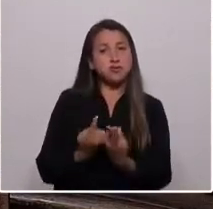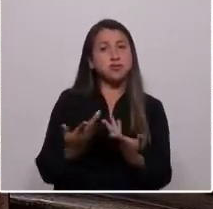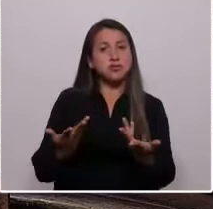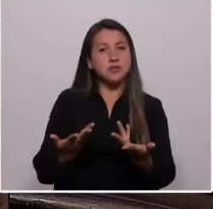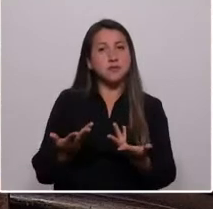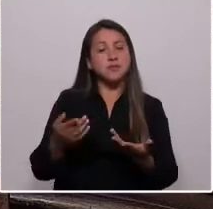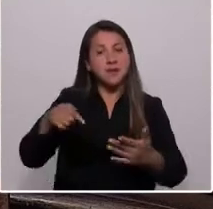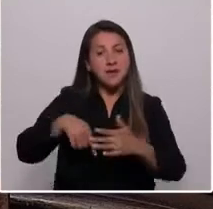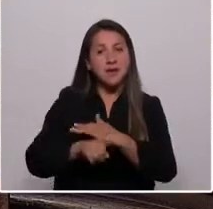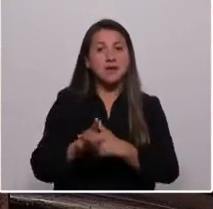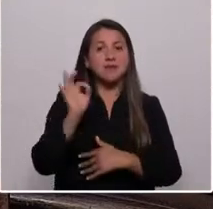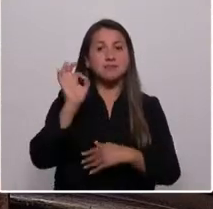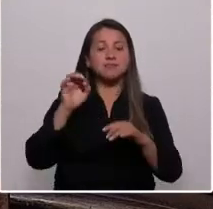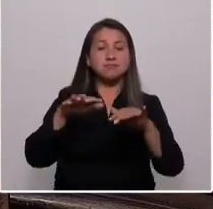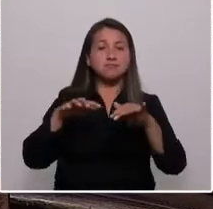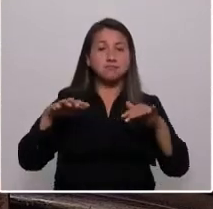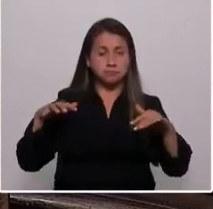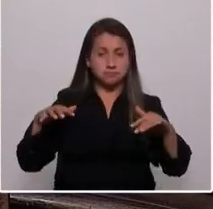este hemiciclo